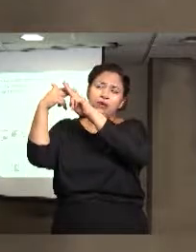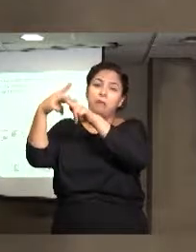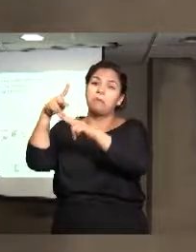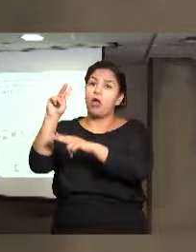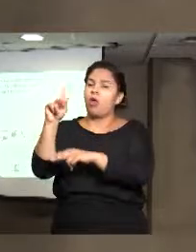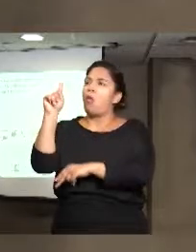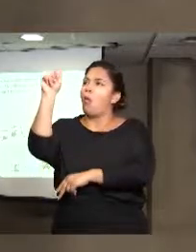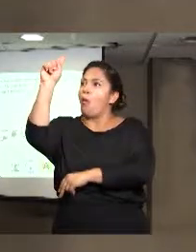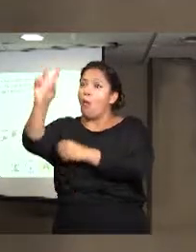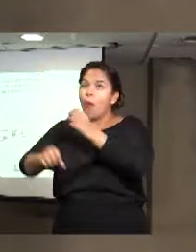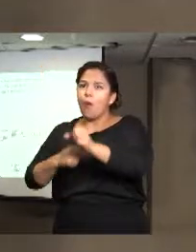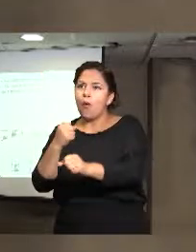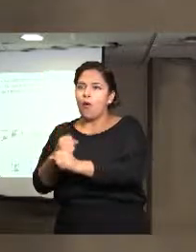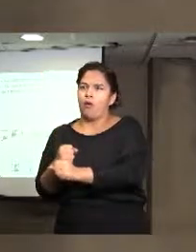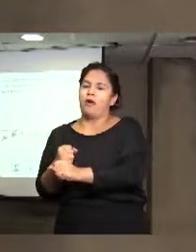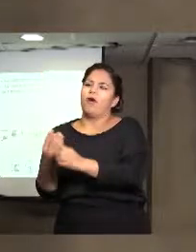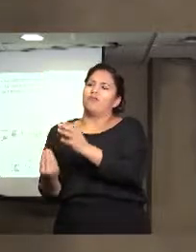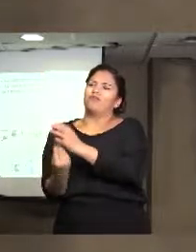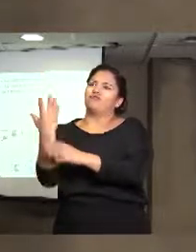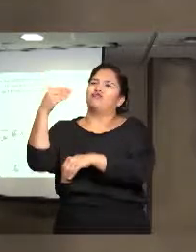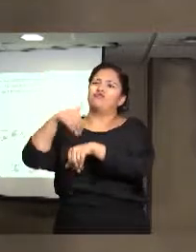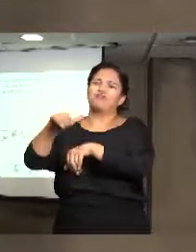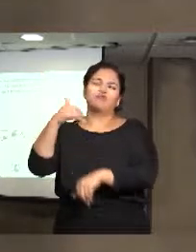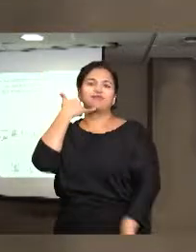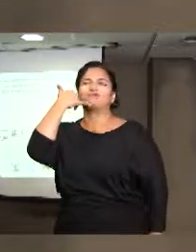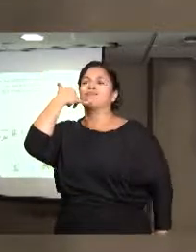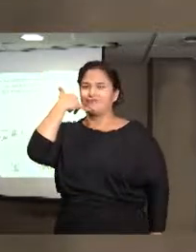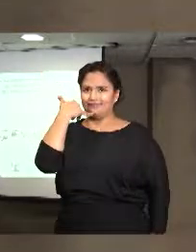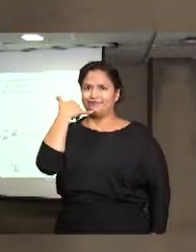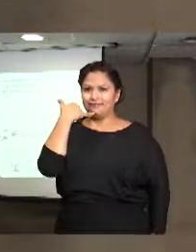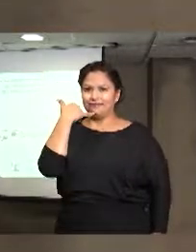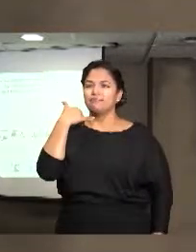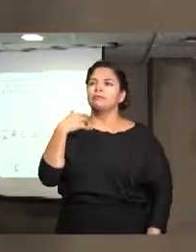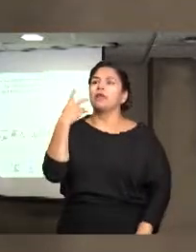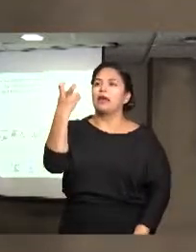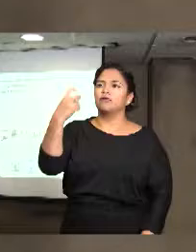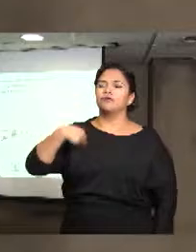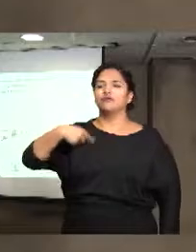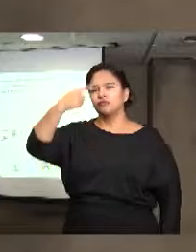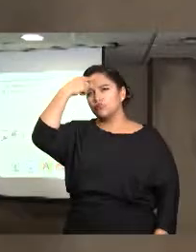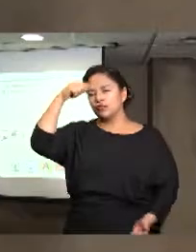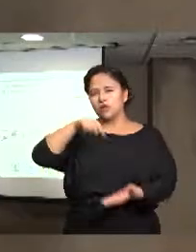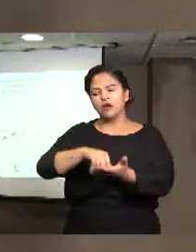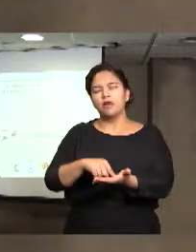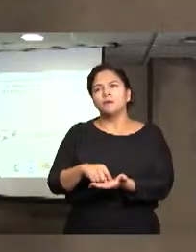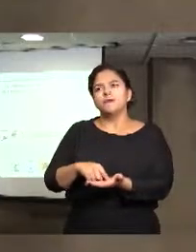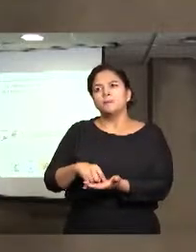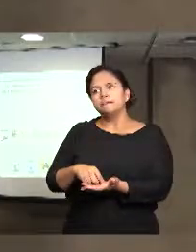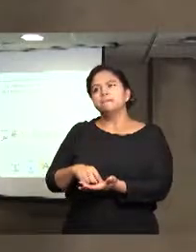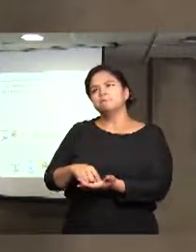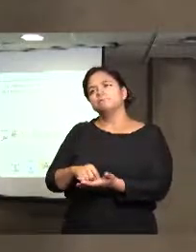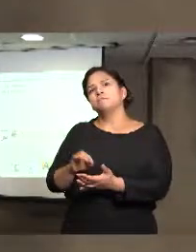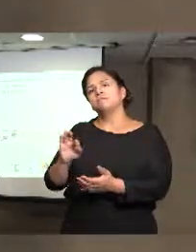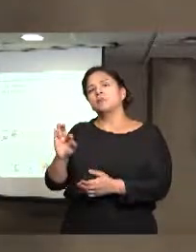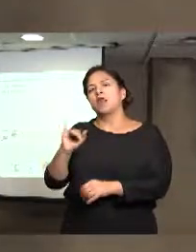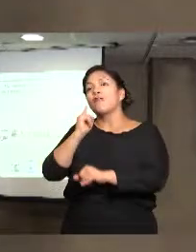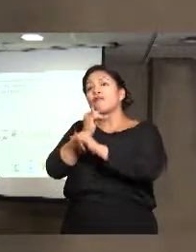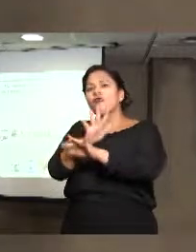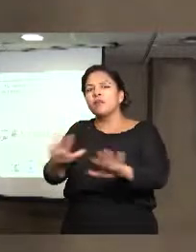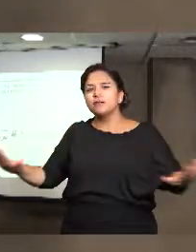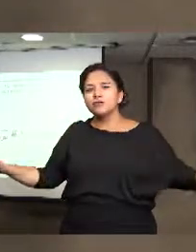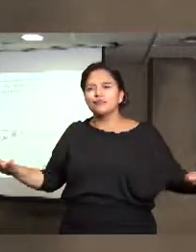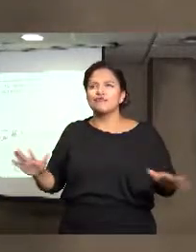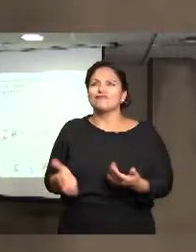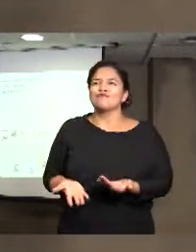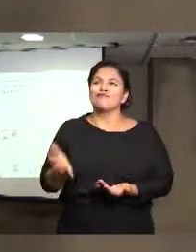están uniendo detrás de ese número de teléfono, y entonces yo creo que vamos a ver mucho más información clara y